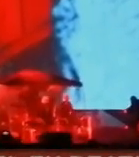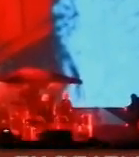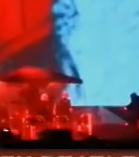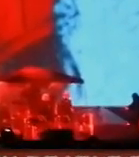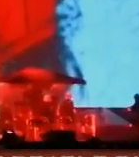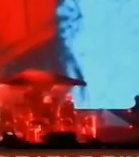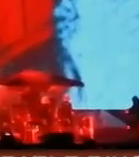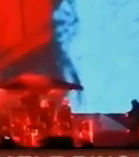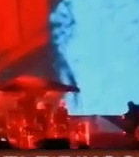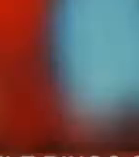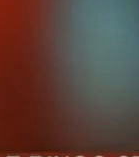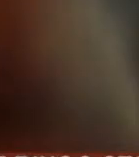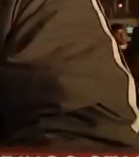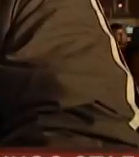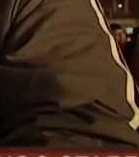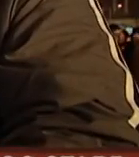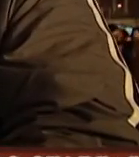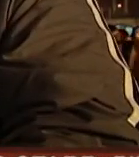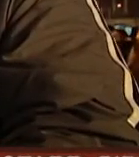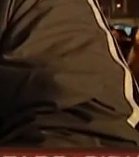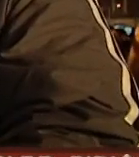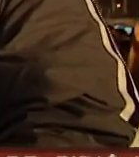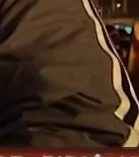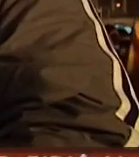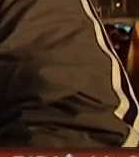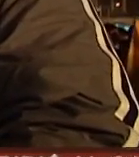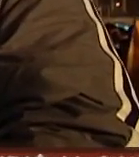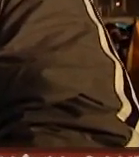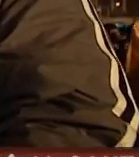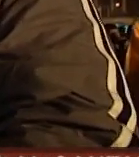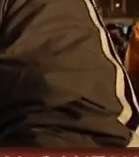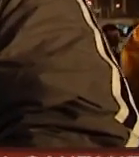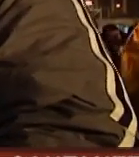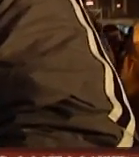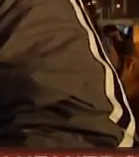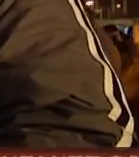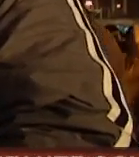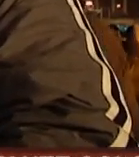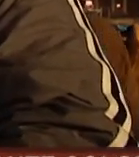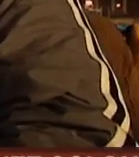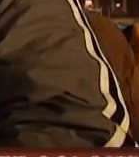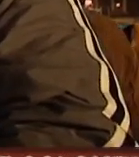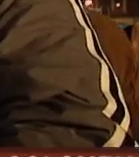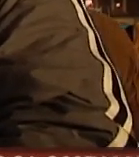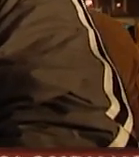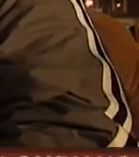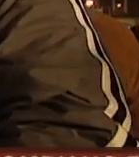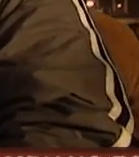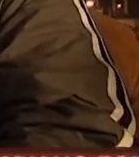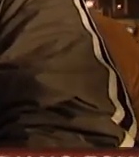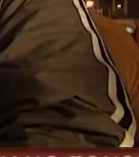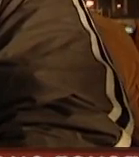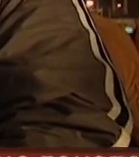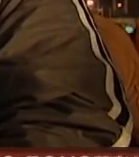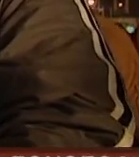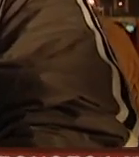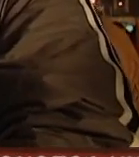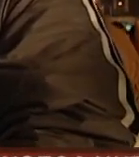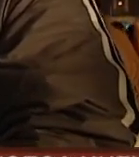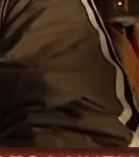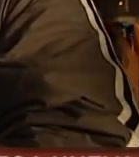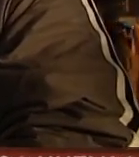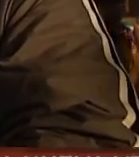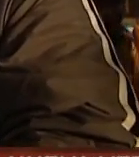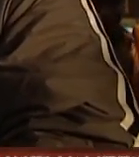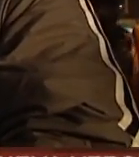memoria de los asistentes Fue una sensación indescriptible todo el concierto ya no lo digo por lo musical sino por lo